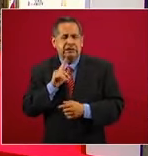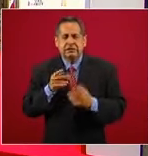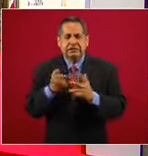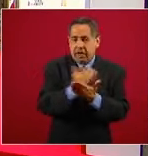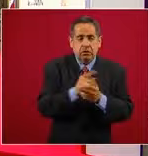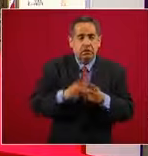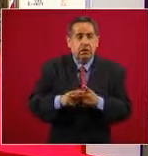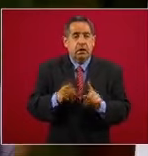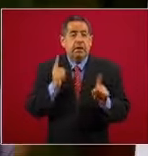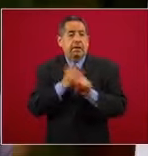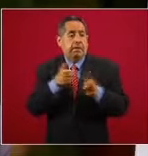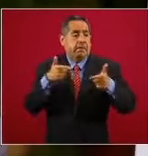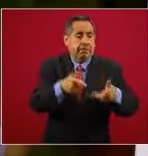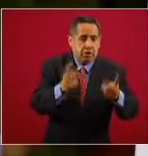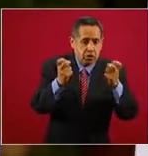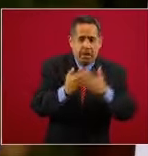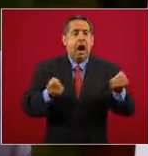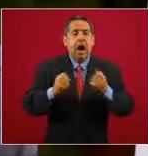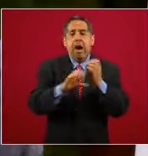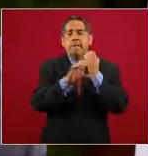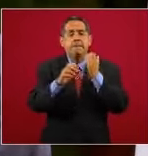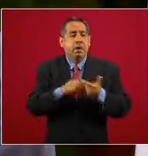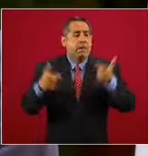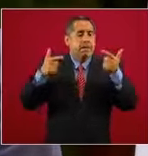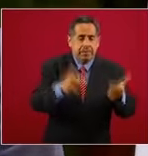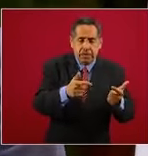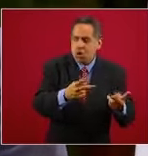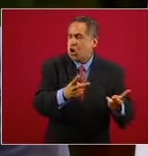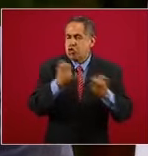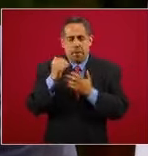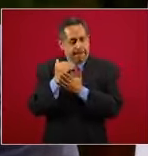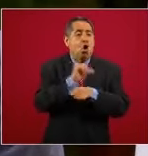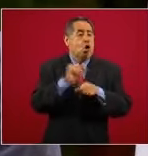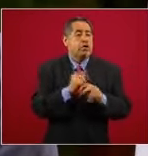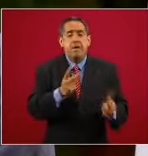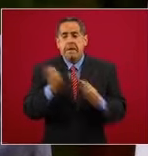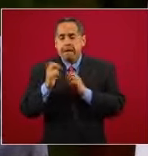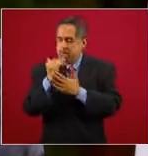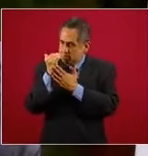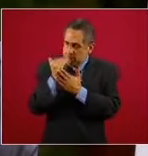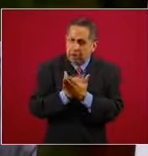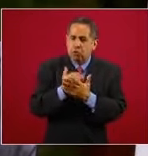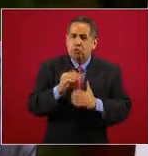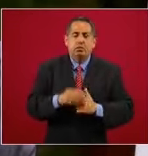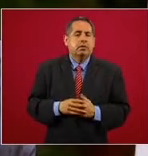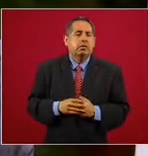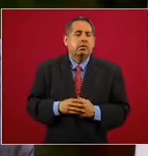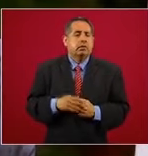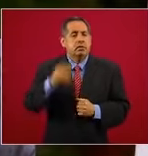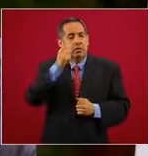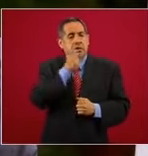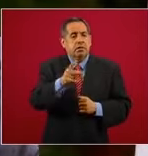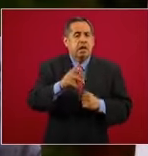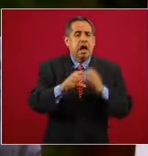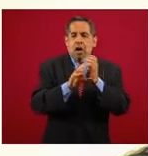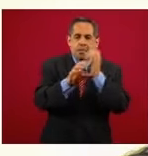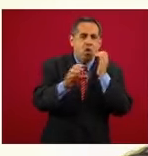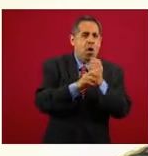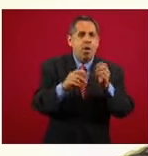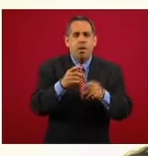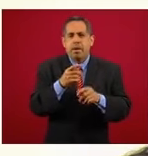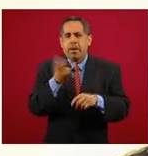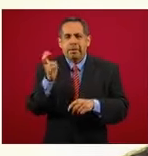transeúntes, a transportistas, menos robo de vehículos, robo en transporte público,